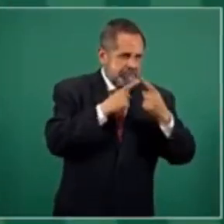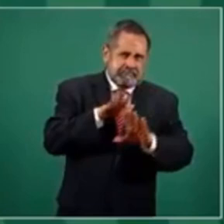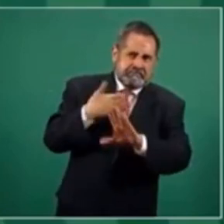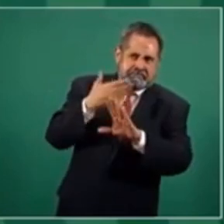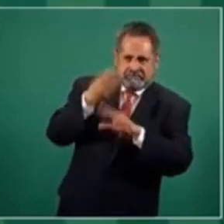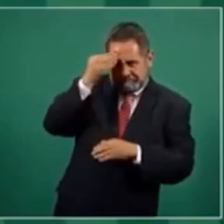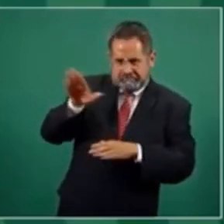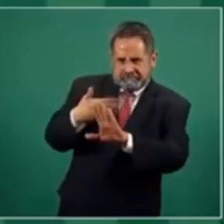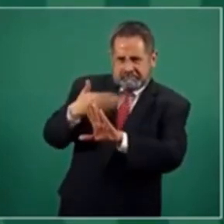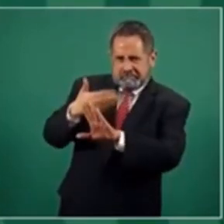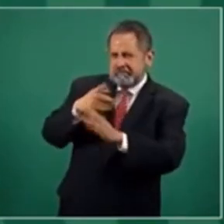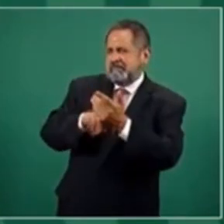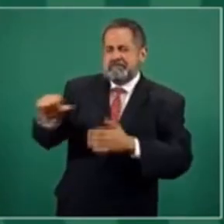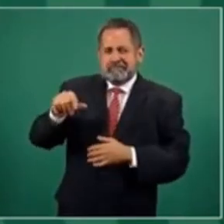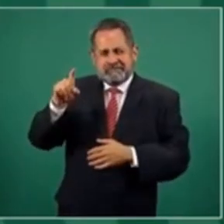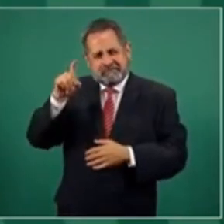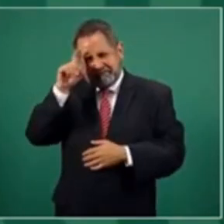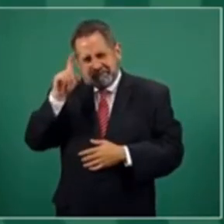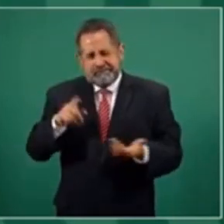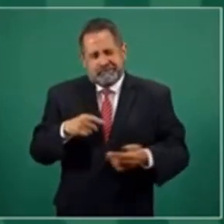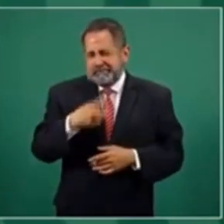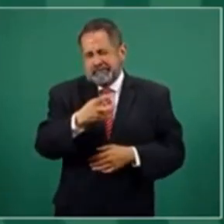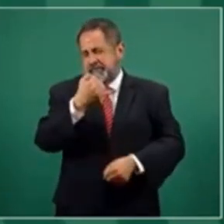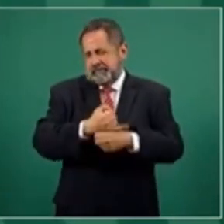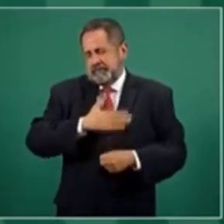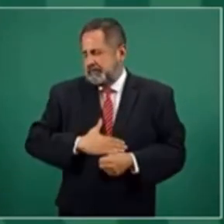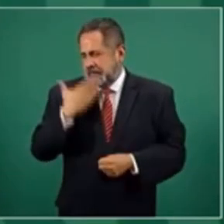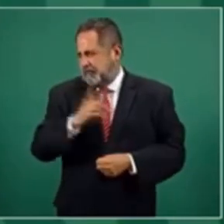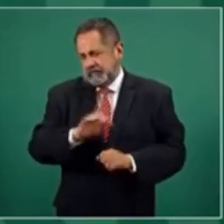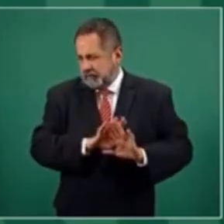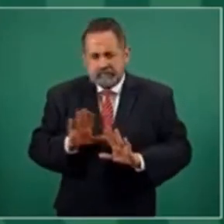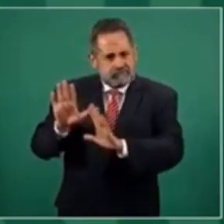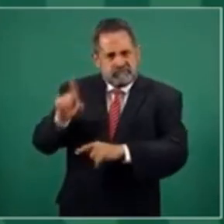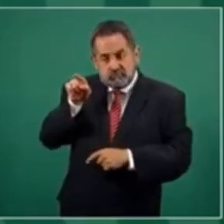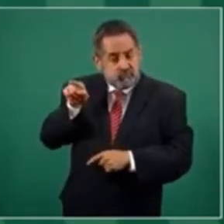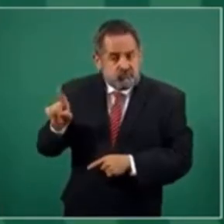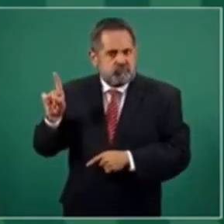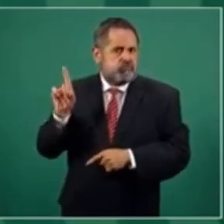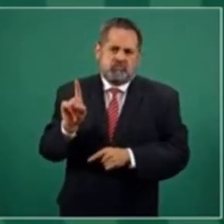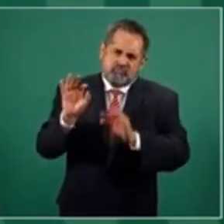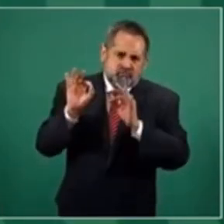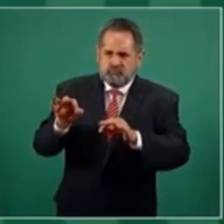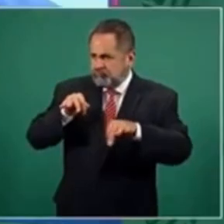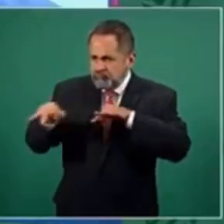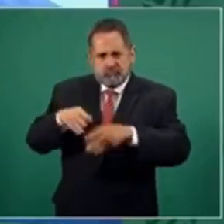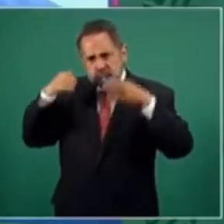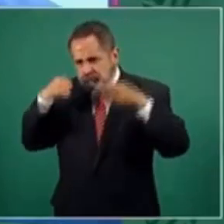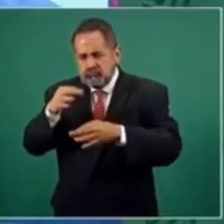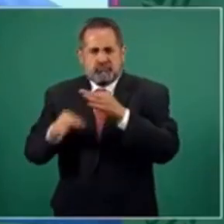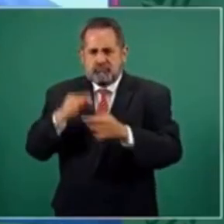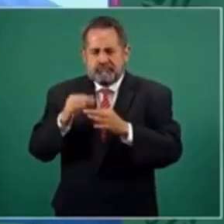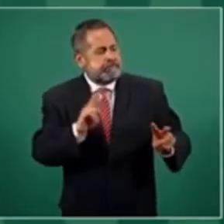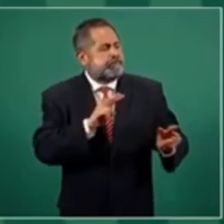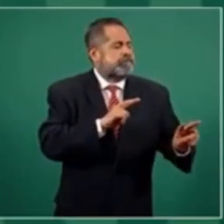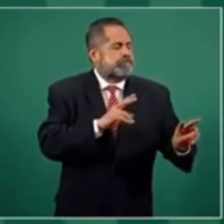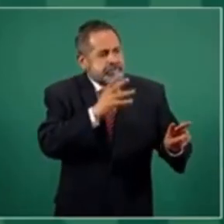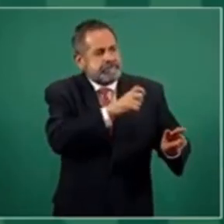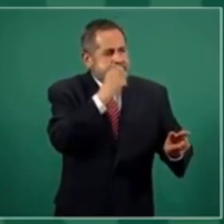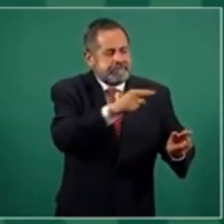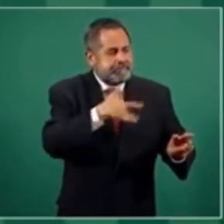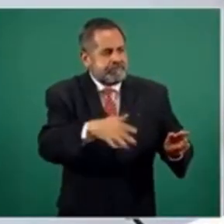desprestigio contra el doctor que se me hace muy injusta, porque ha estado aplicado de tiempo completo,